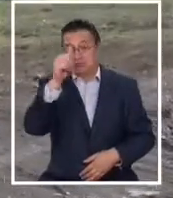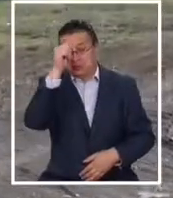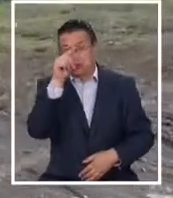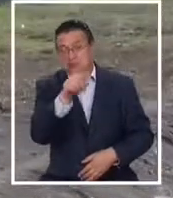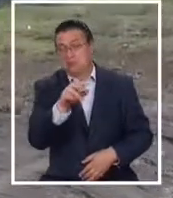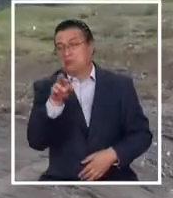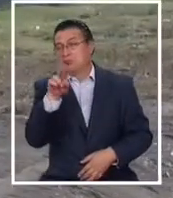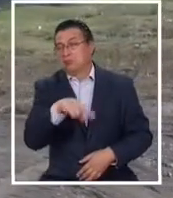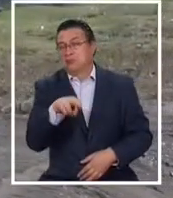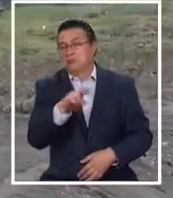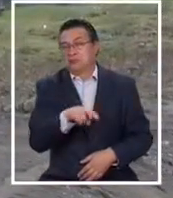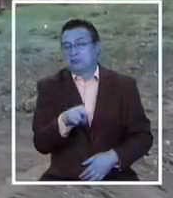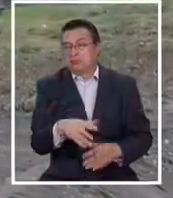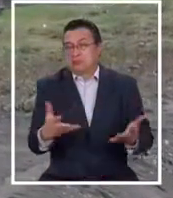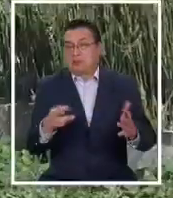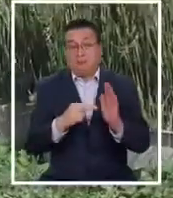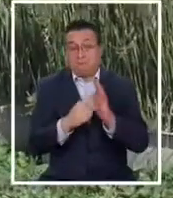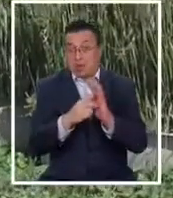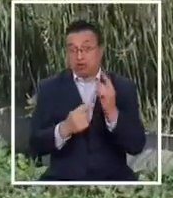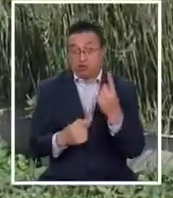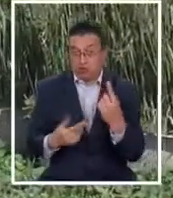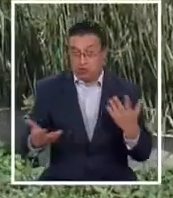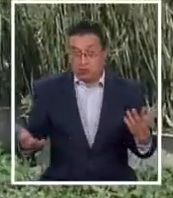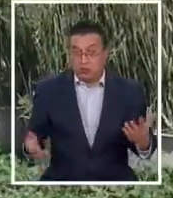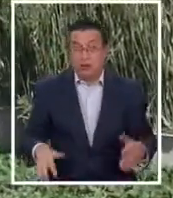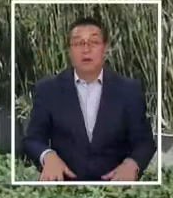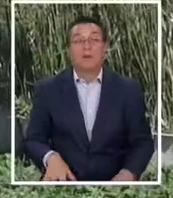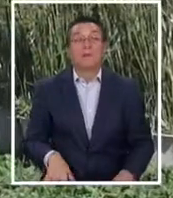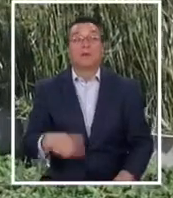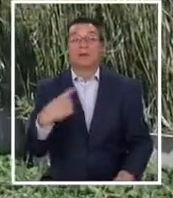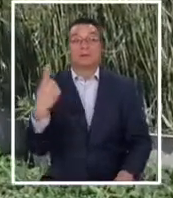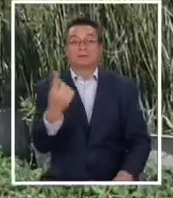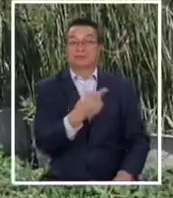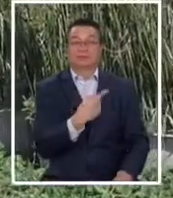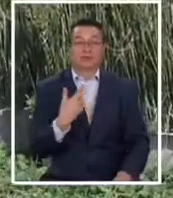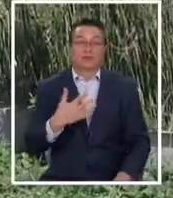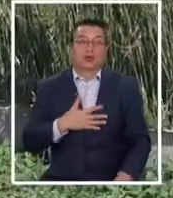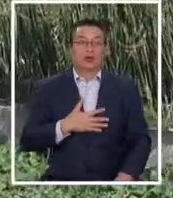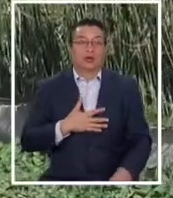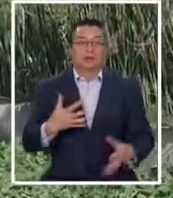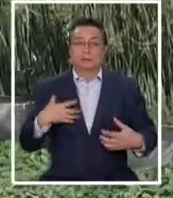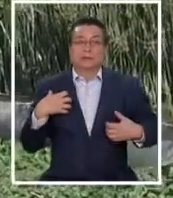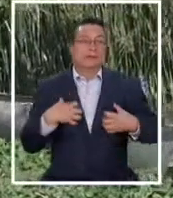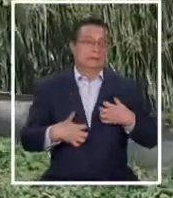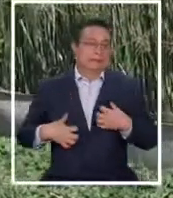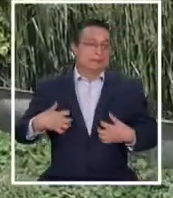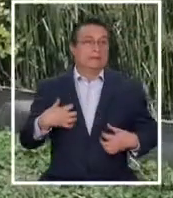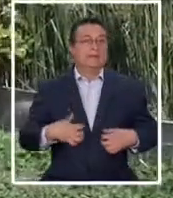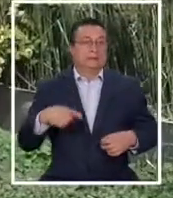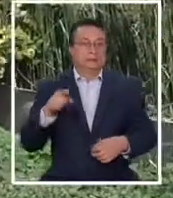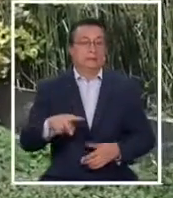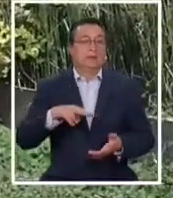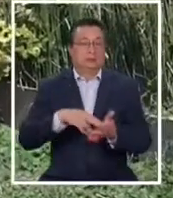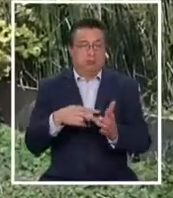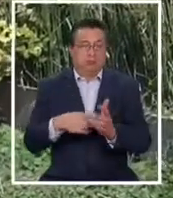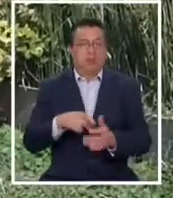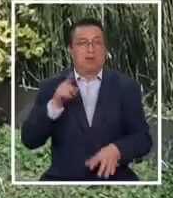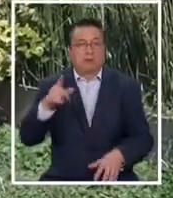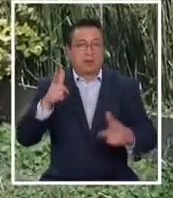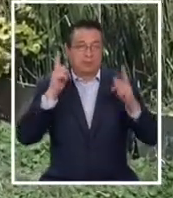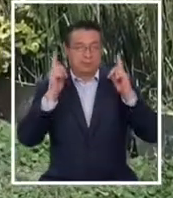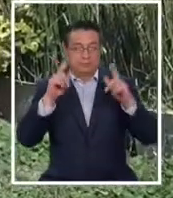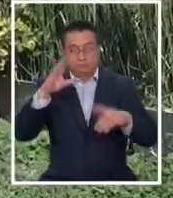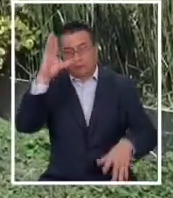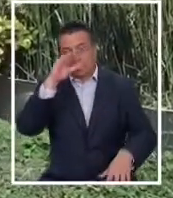casa, pese a las restricciones. Estamos todos malhumorados por el problema del